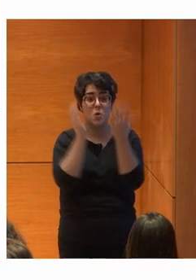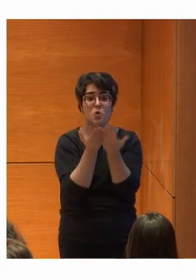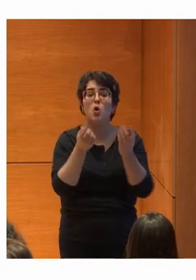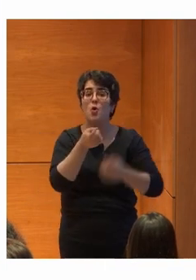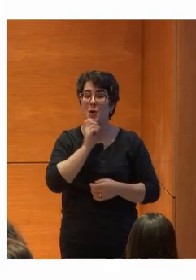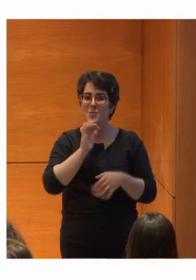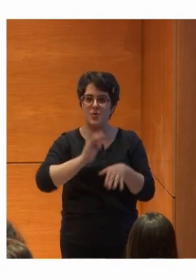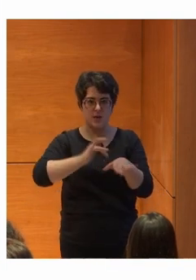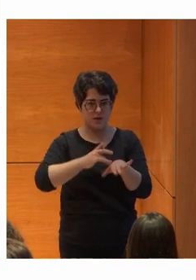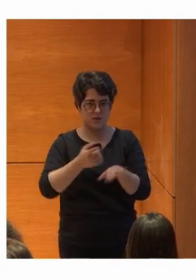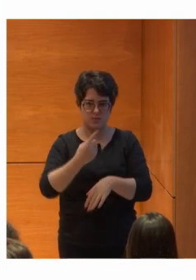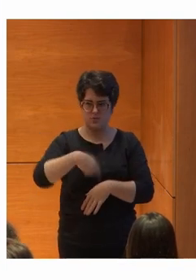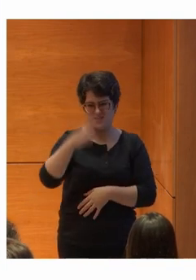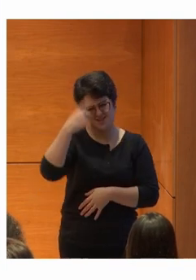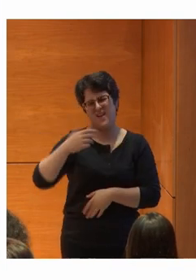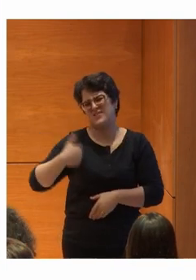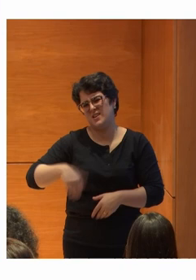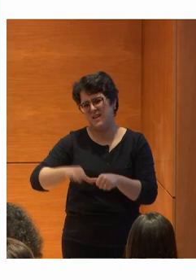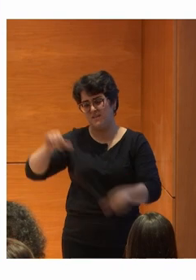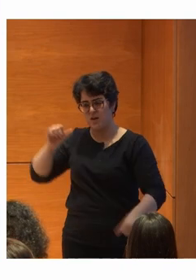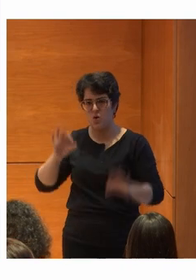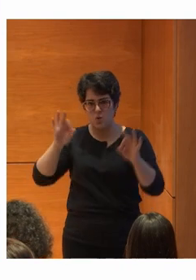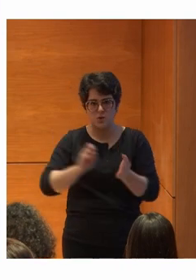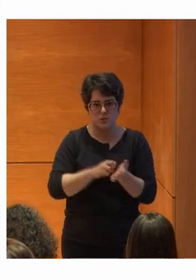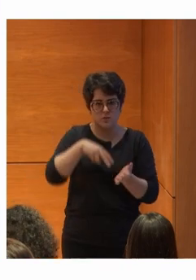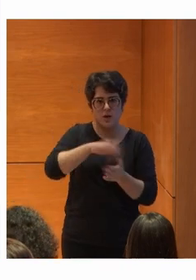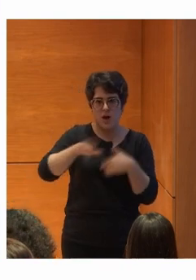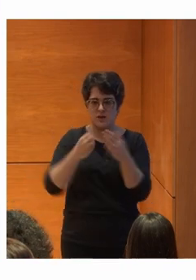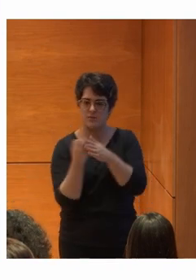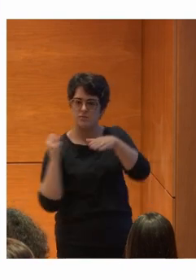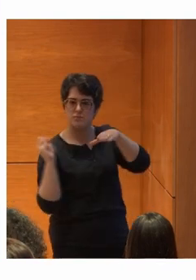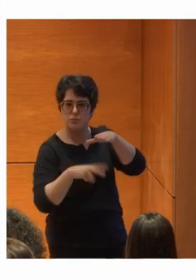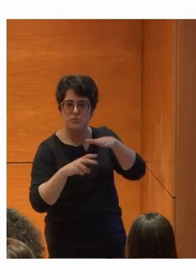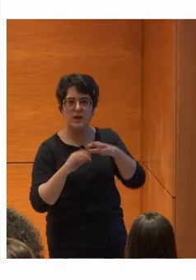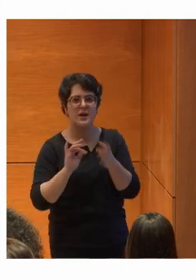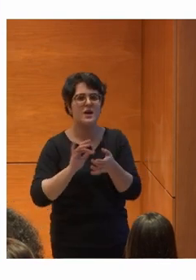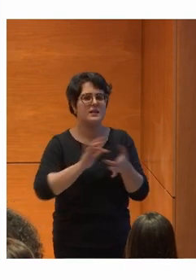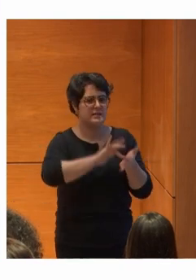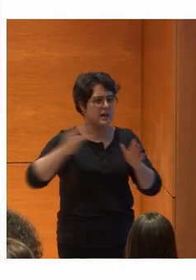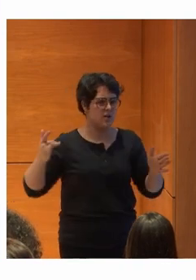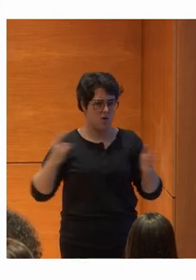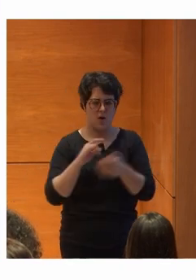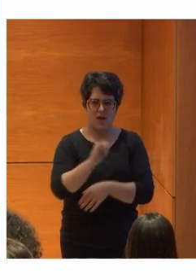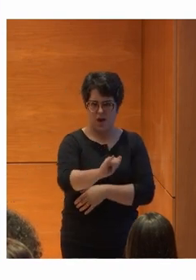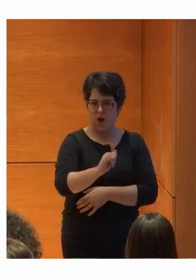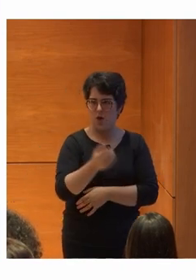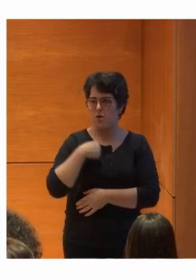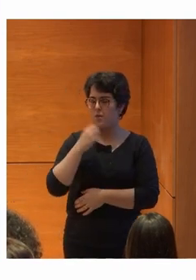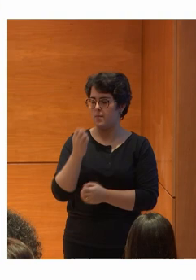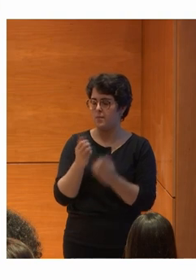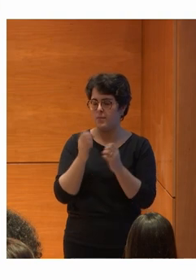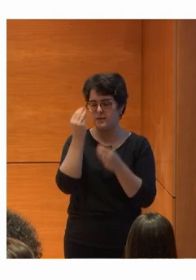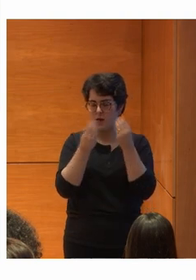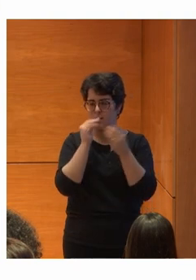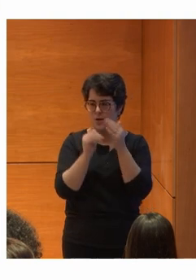digital ¿Qué os vamos a contar A todos vosotros? Desde que nos levantamos Hasta que nos acostamos Nos rodea la tecnología De hecho Yo pensaba Y digo Esta mañana